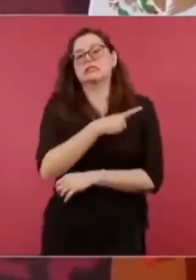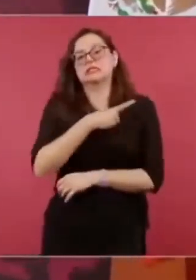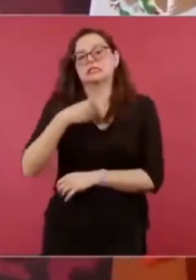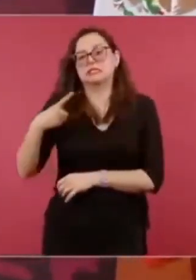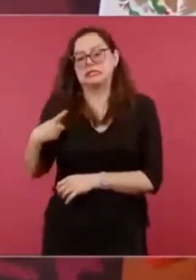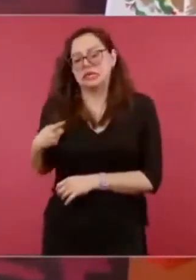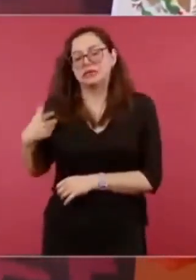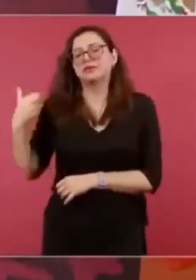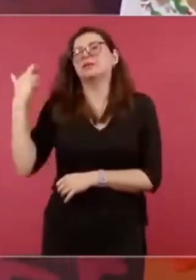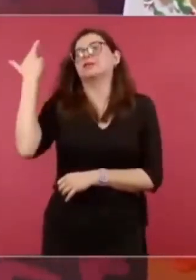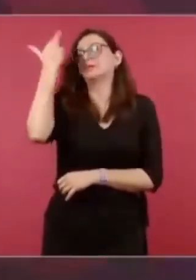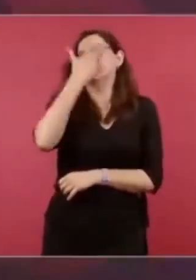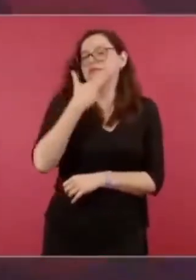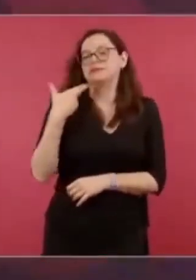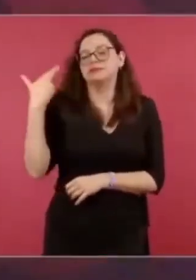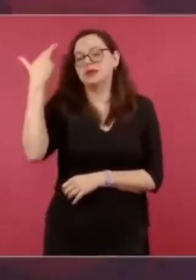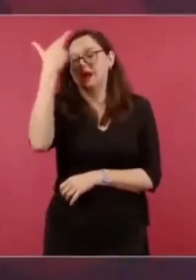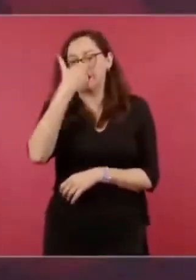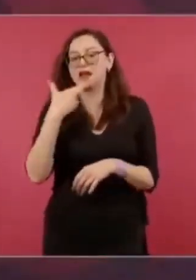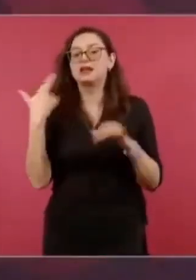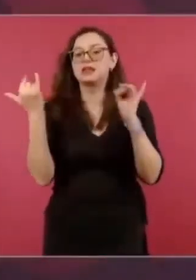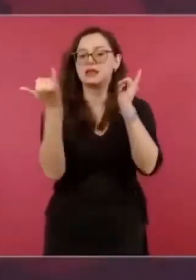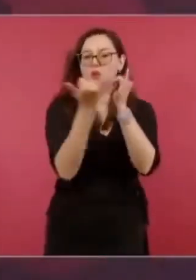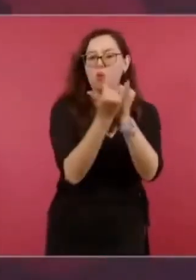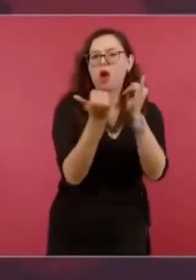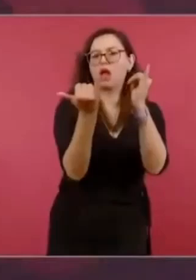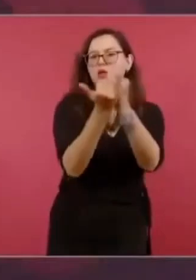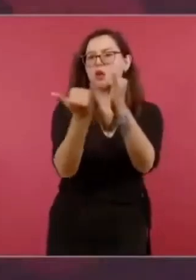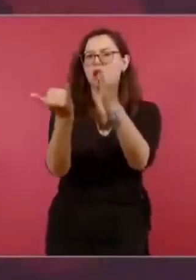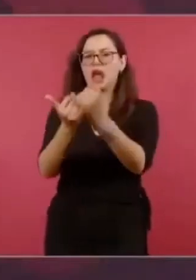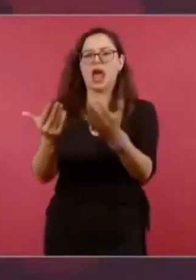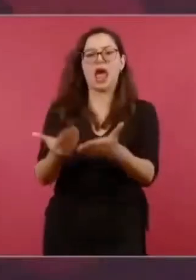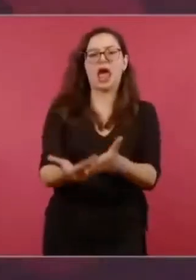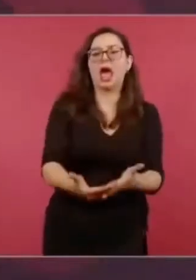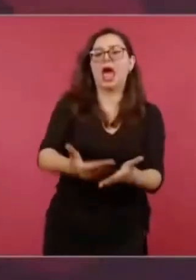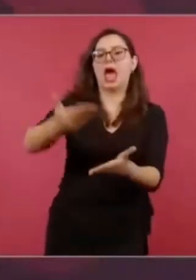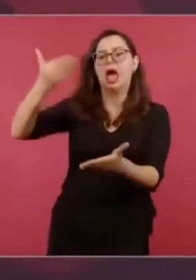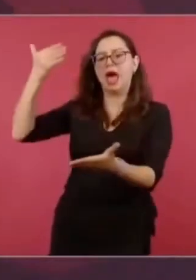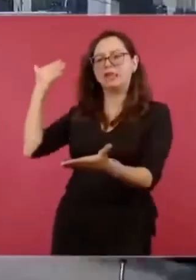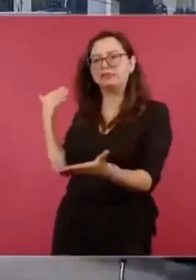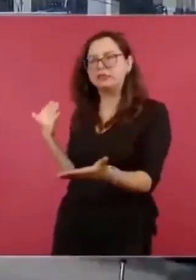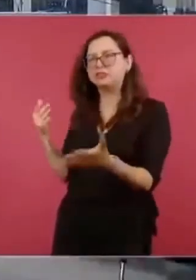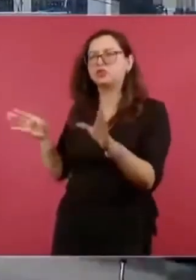organismos internacionales que tienen que ver con la ONU,